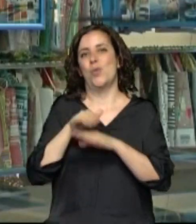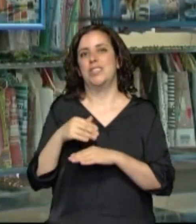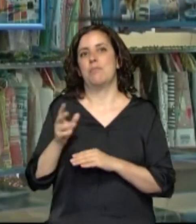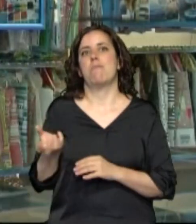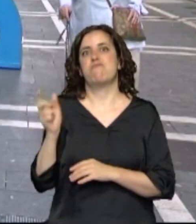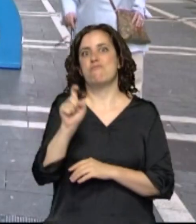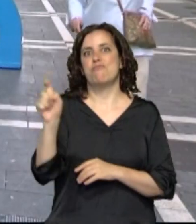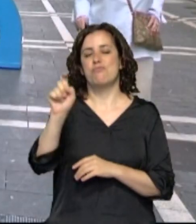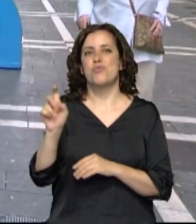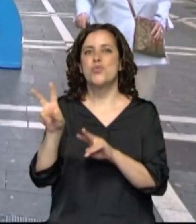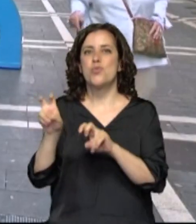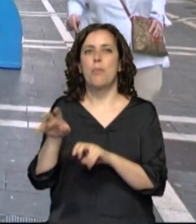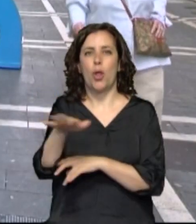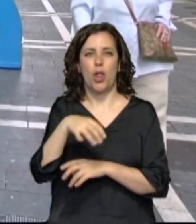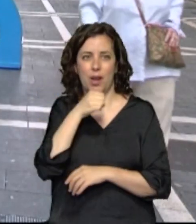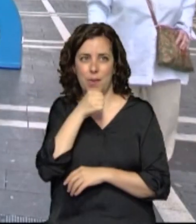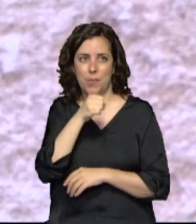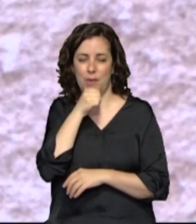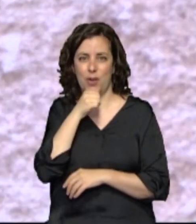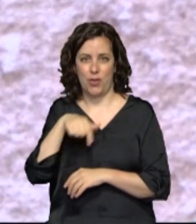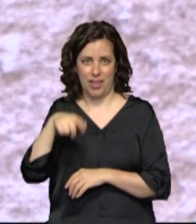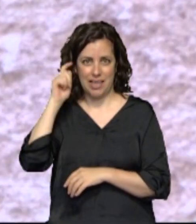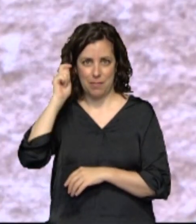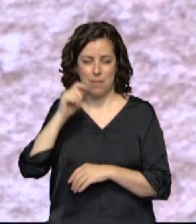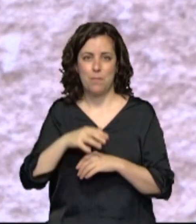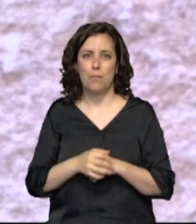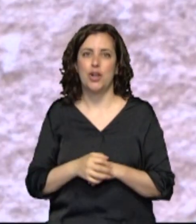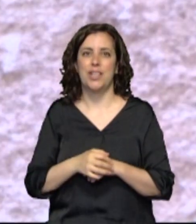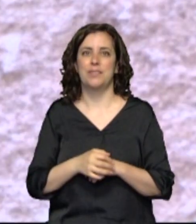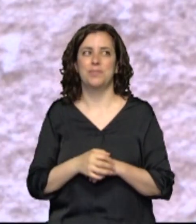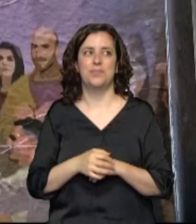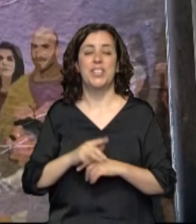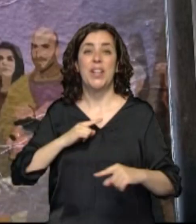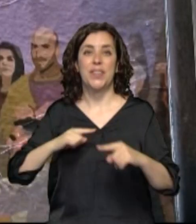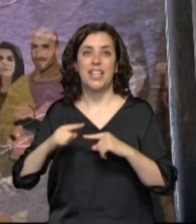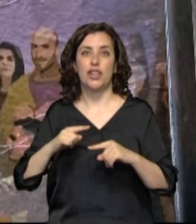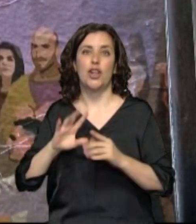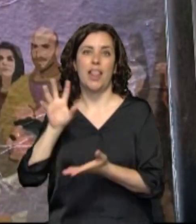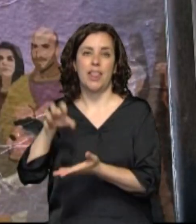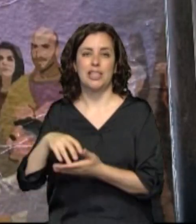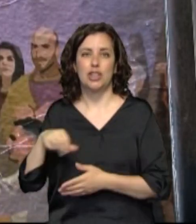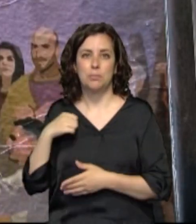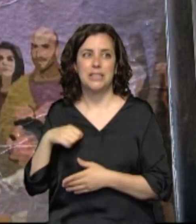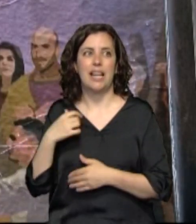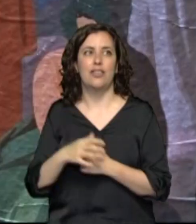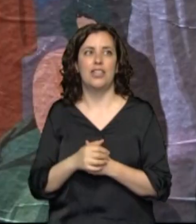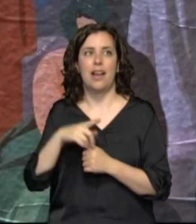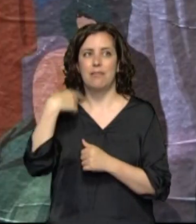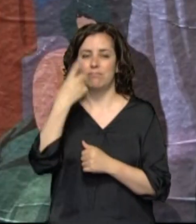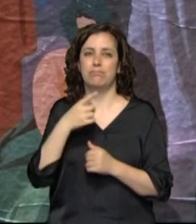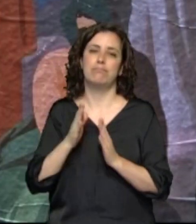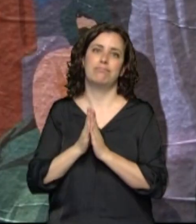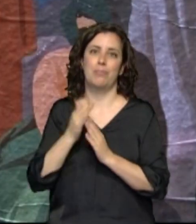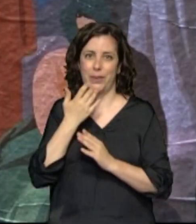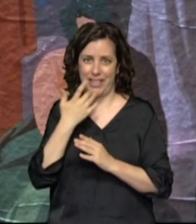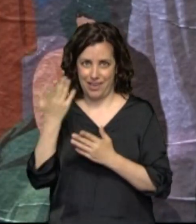aparecida recientemente en el casco viejo de la capital Navarra. La directora del complejo hospitalario María Zandio, venerada por conocidos rostros pamploneses.